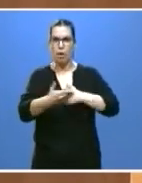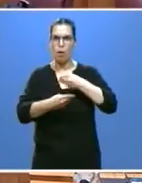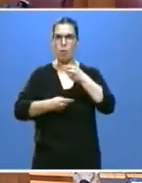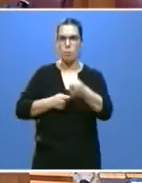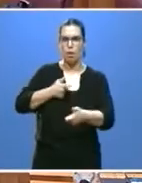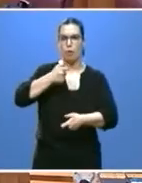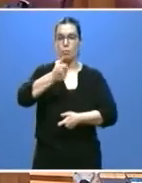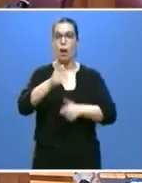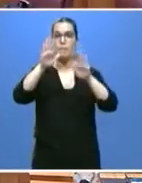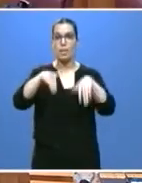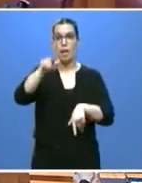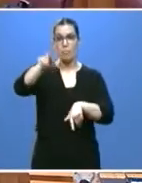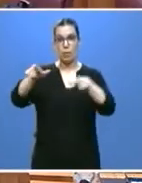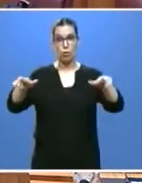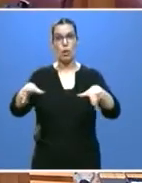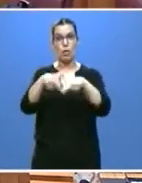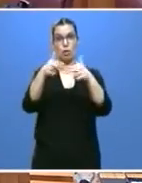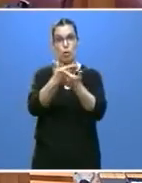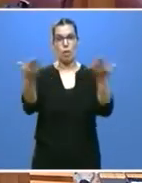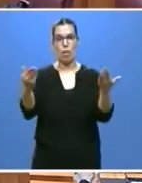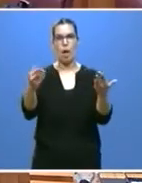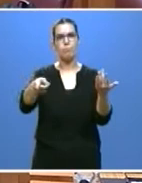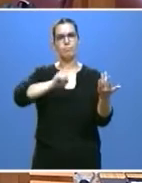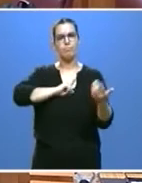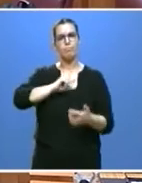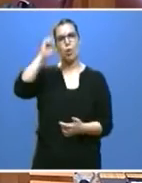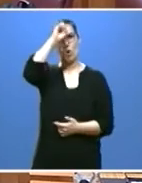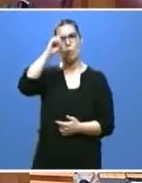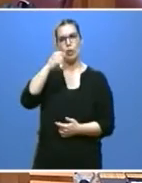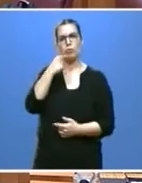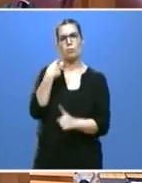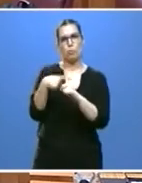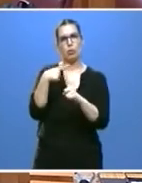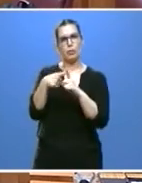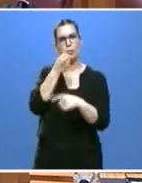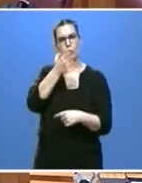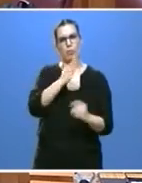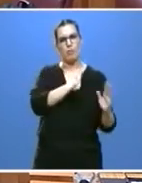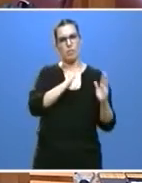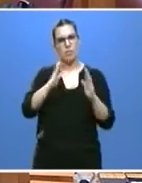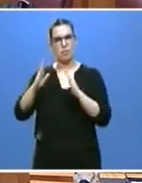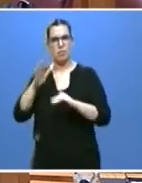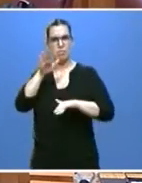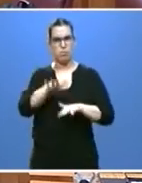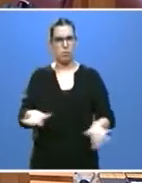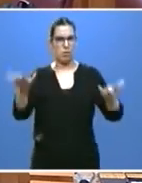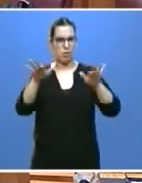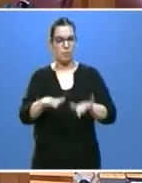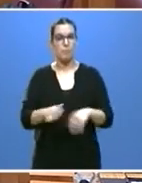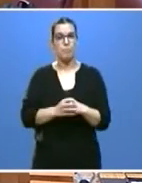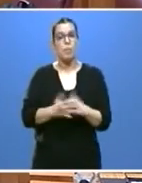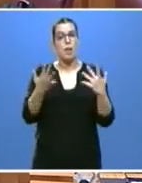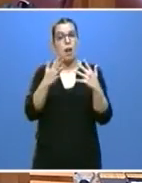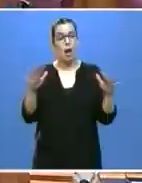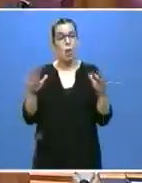han valorado de manera extraordinariamente positiva. Sin embargo, señorías, pese al esfuerzo en la